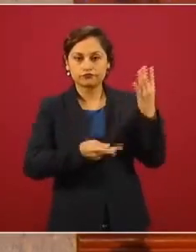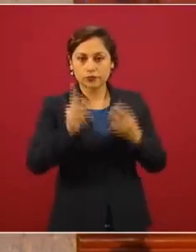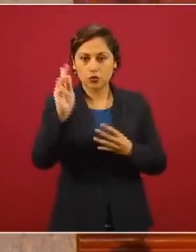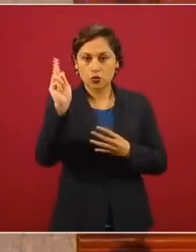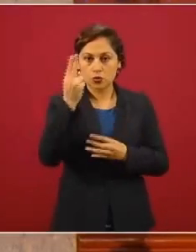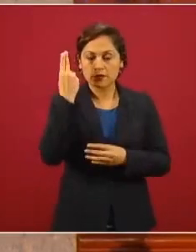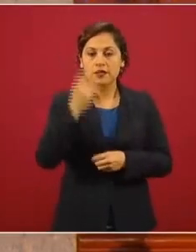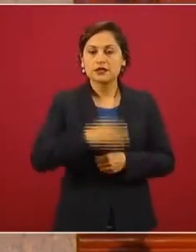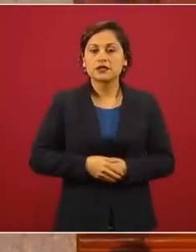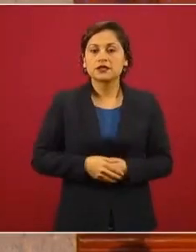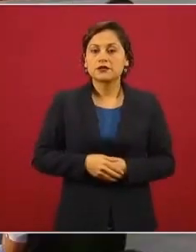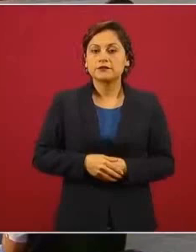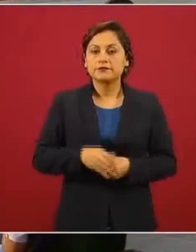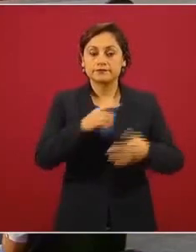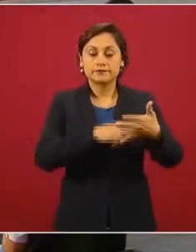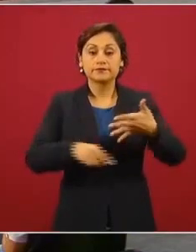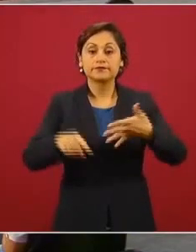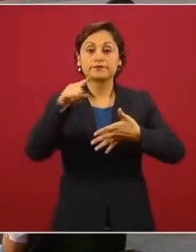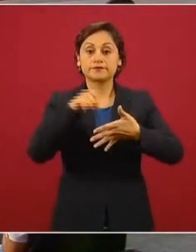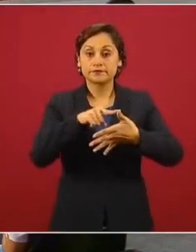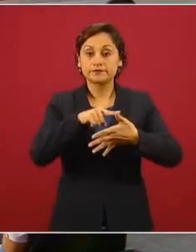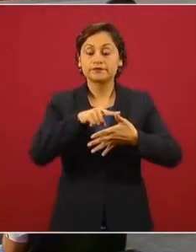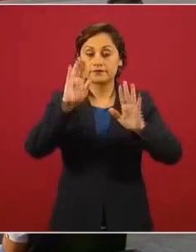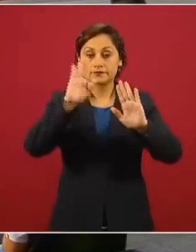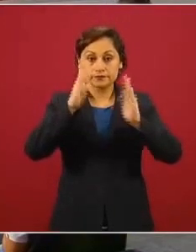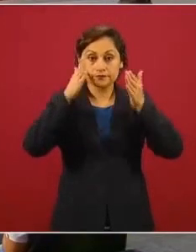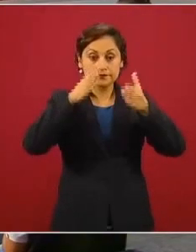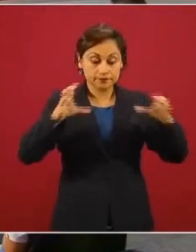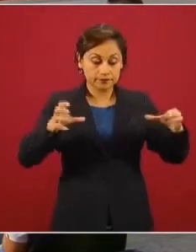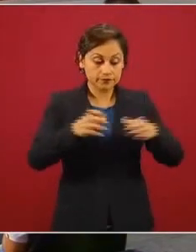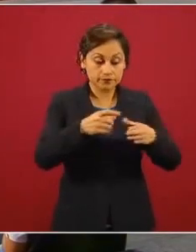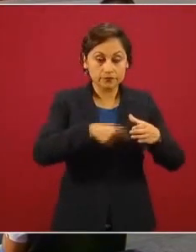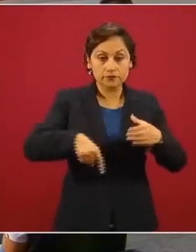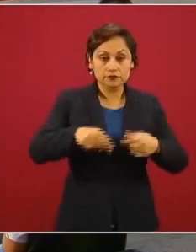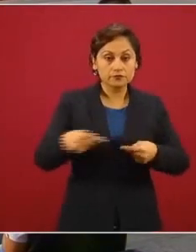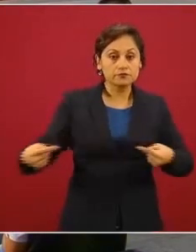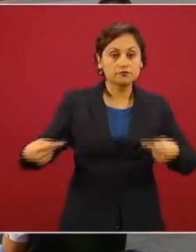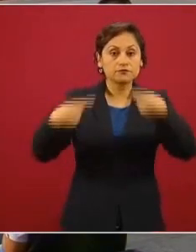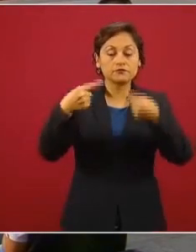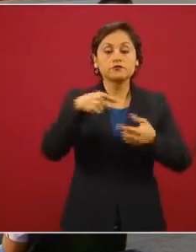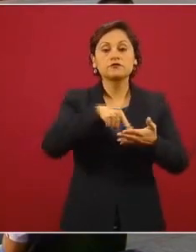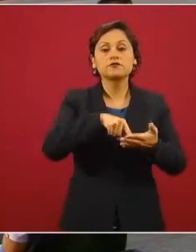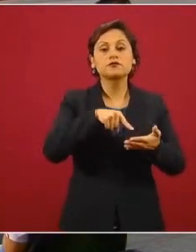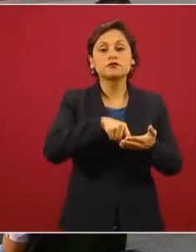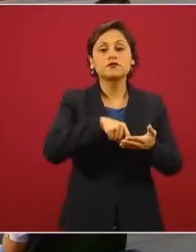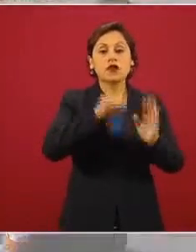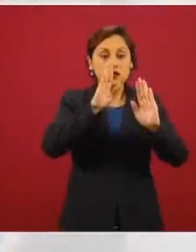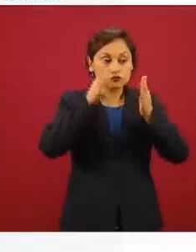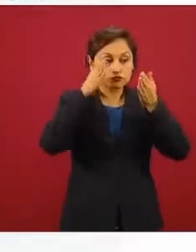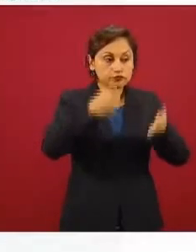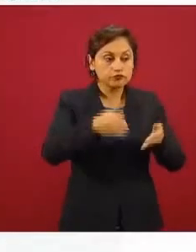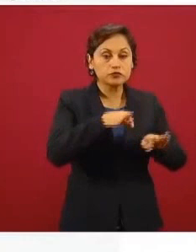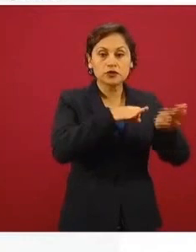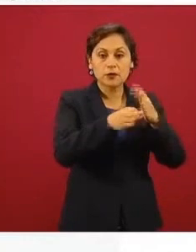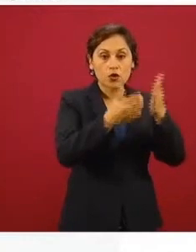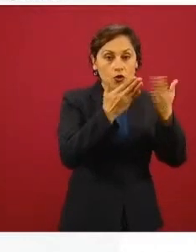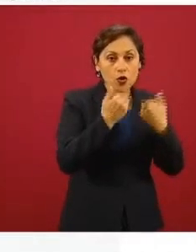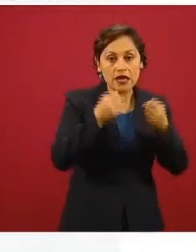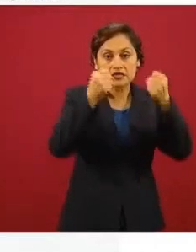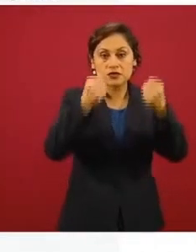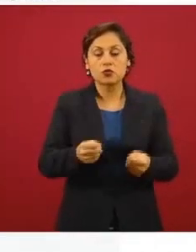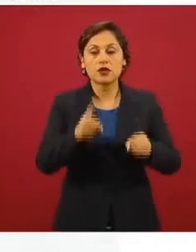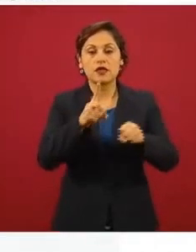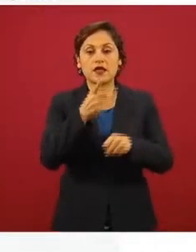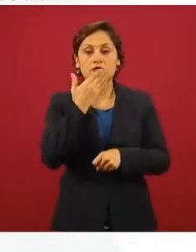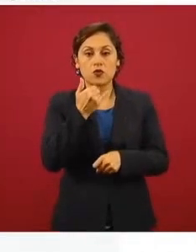Cinco, centrar el discurso del bloque opositor en dos ejes, desempleo o inseguridad. Responsabilizar a la presidencia